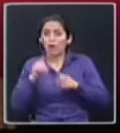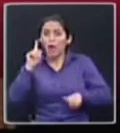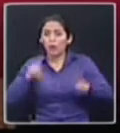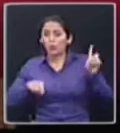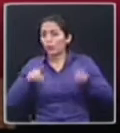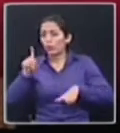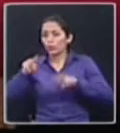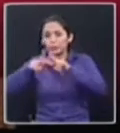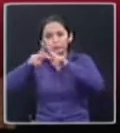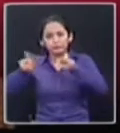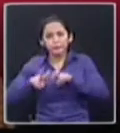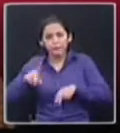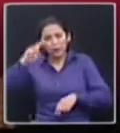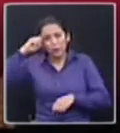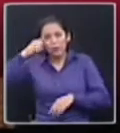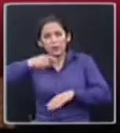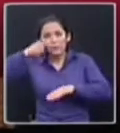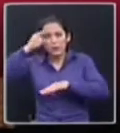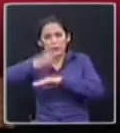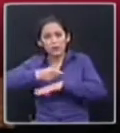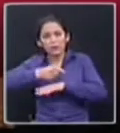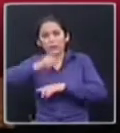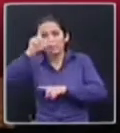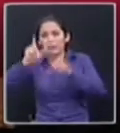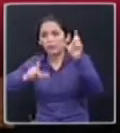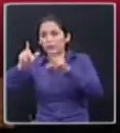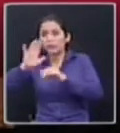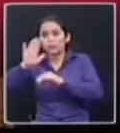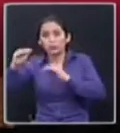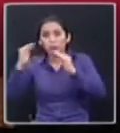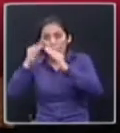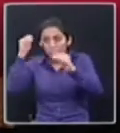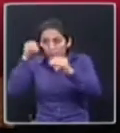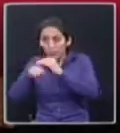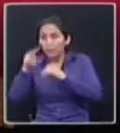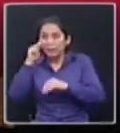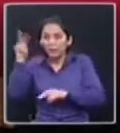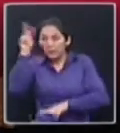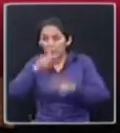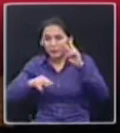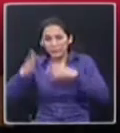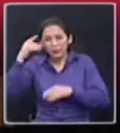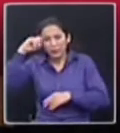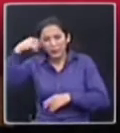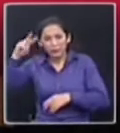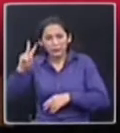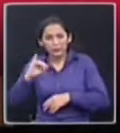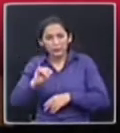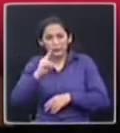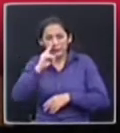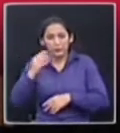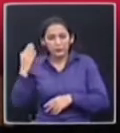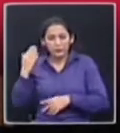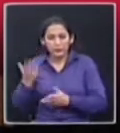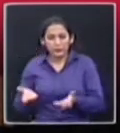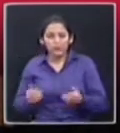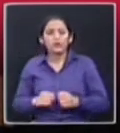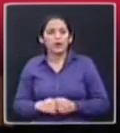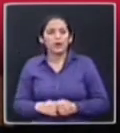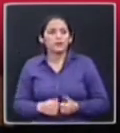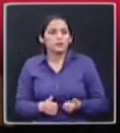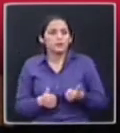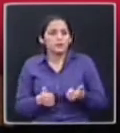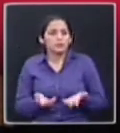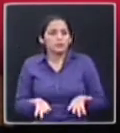allanamiento que el Ecuador evidenció el pasado 2 de junio. Previas me refiero a que eso lo hizo en el periodo Galo Chiribuga, pero